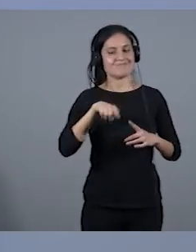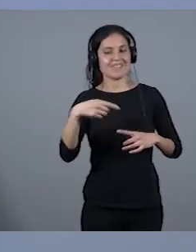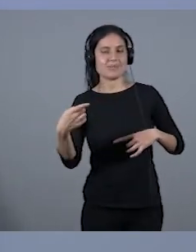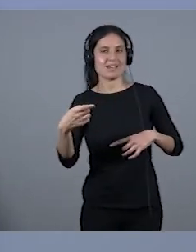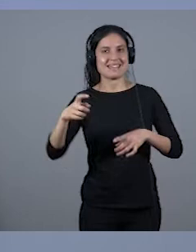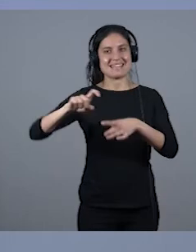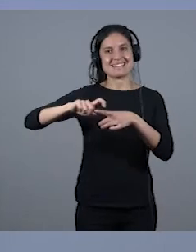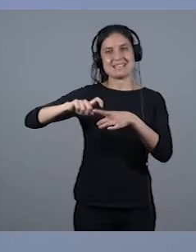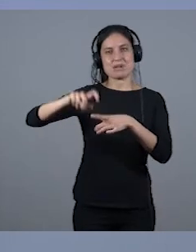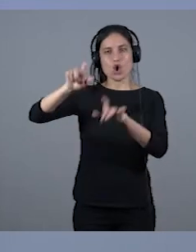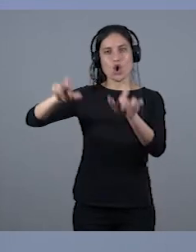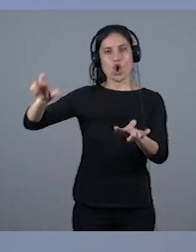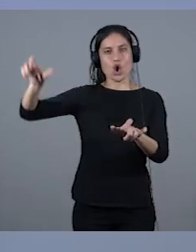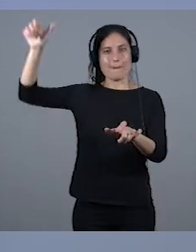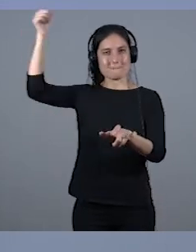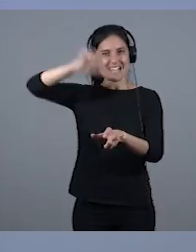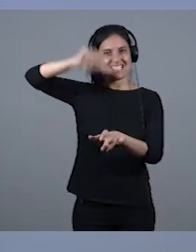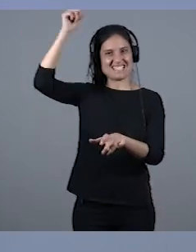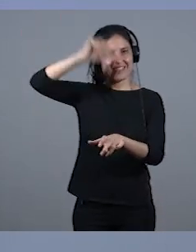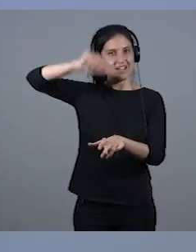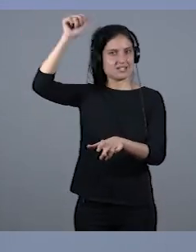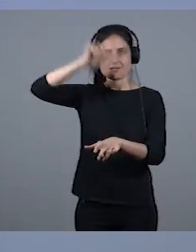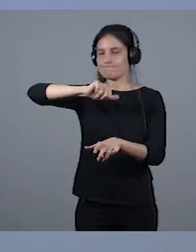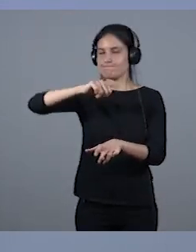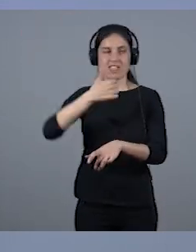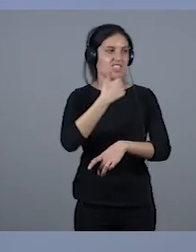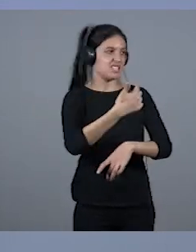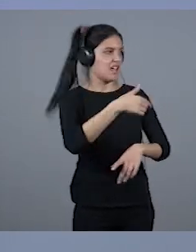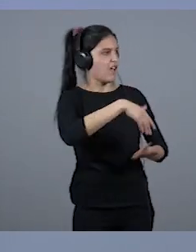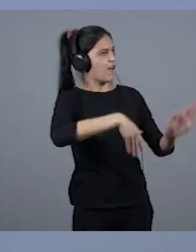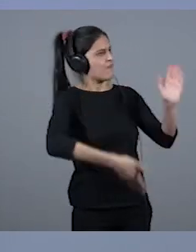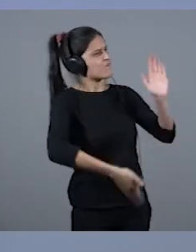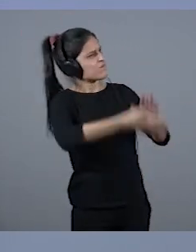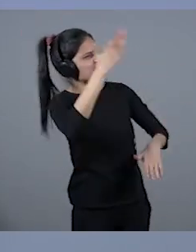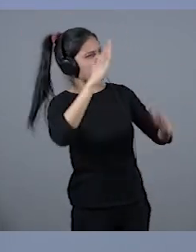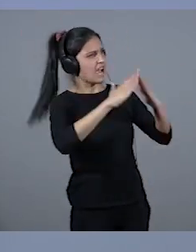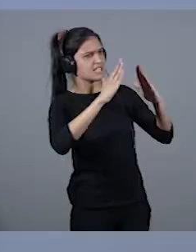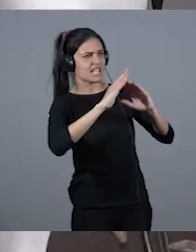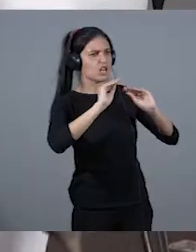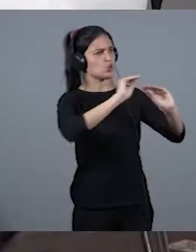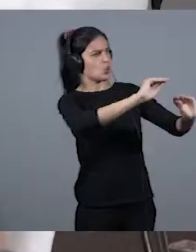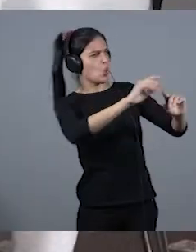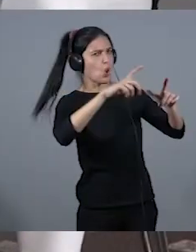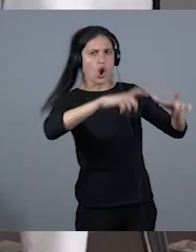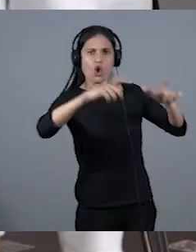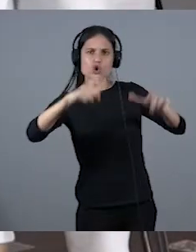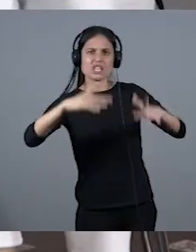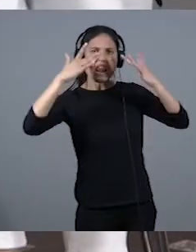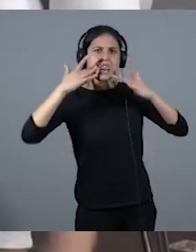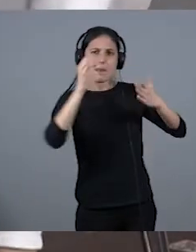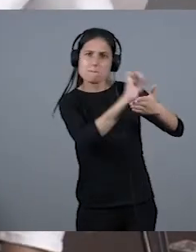los típicos machistas, porque es que no tiene otra palabra. Vete a tu casa, dedícate a estudiar, vete a fregar la losa, vete a tal,